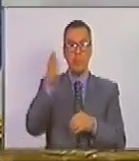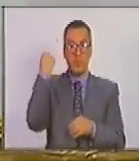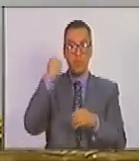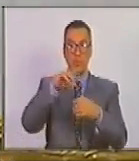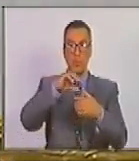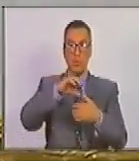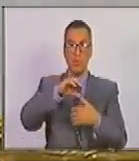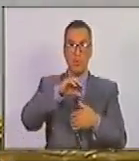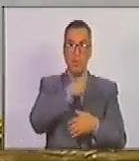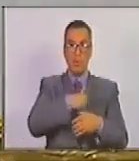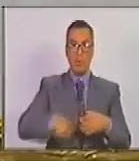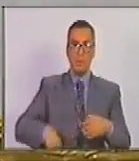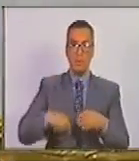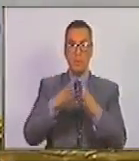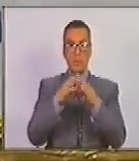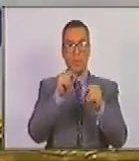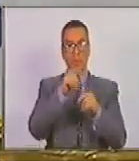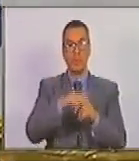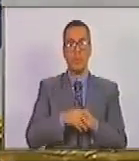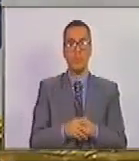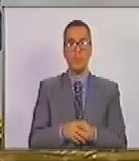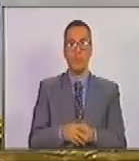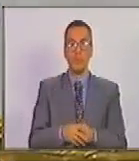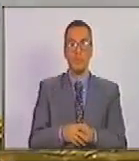expresidentes todo esto